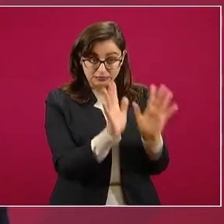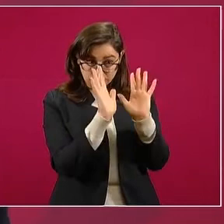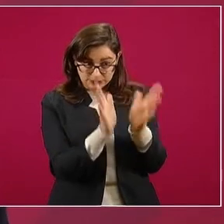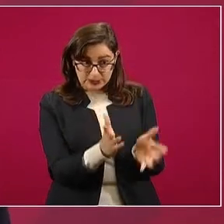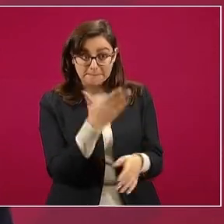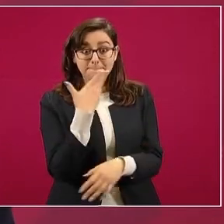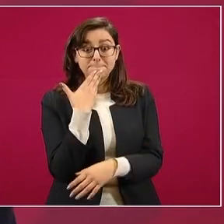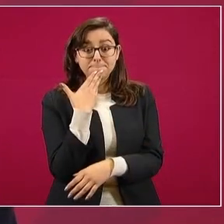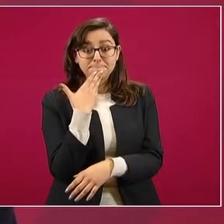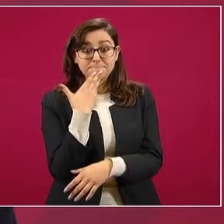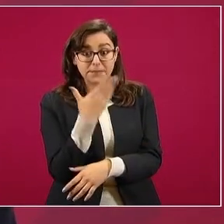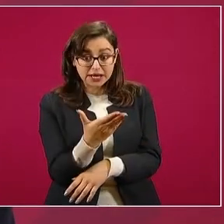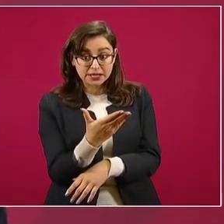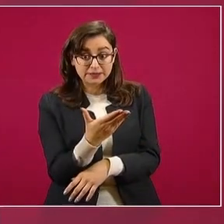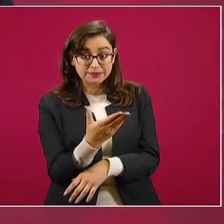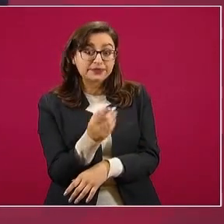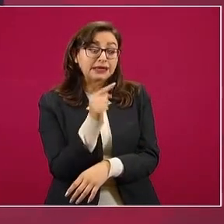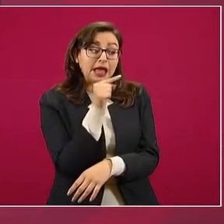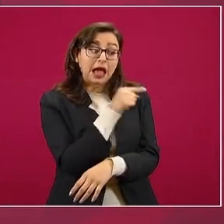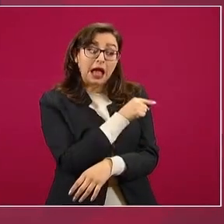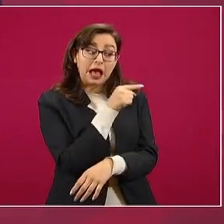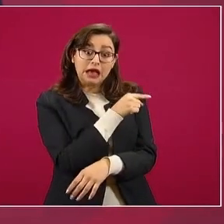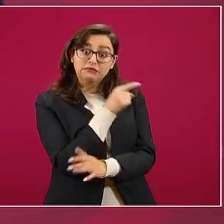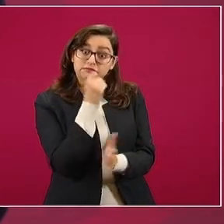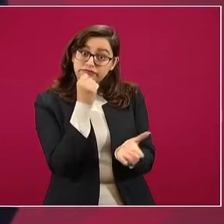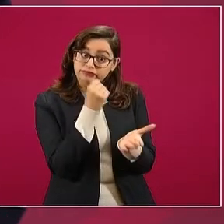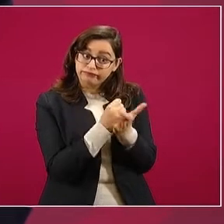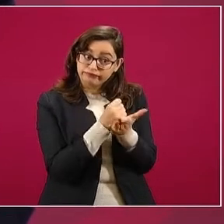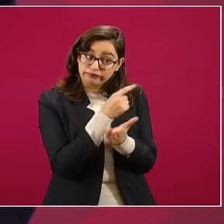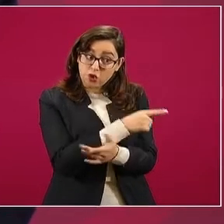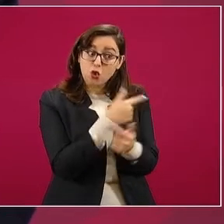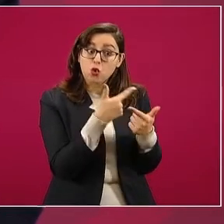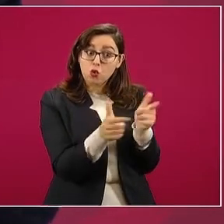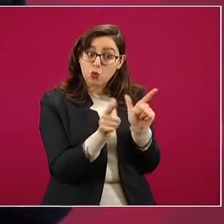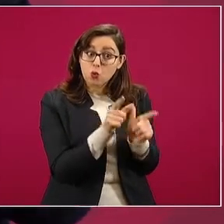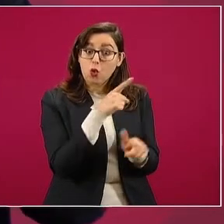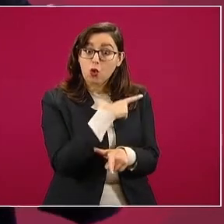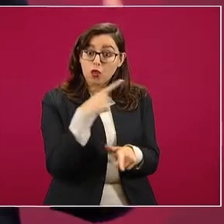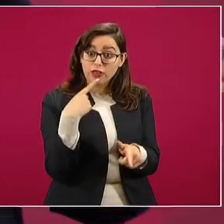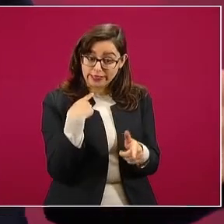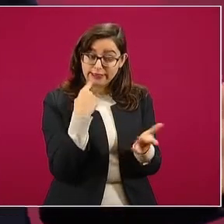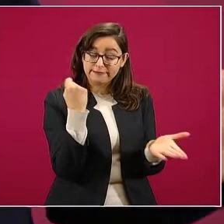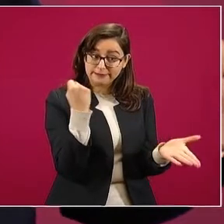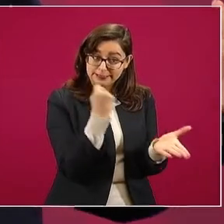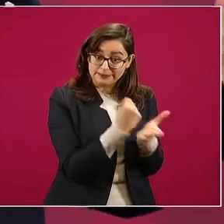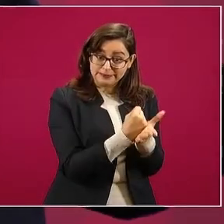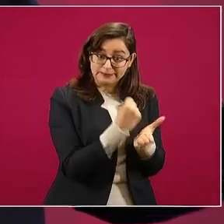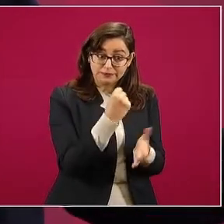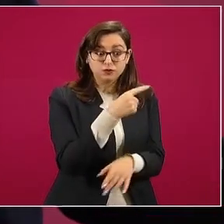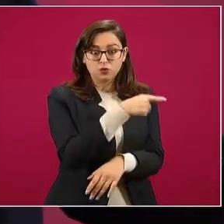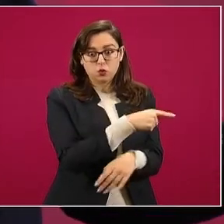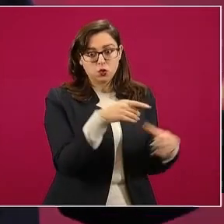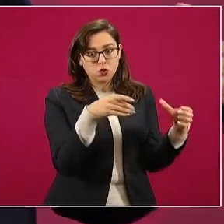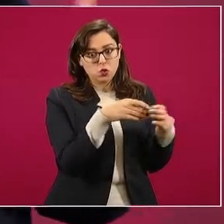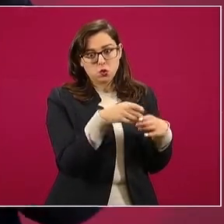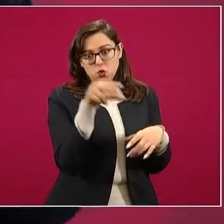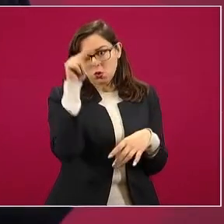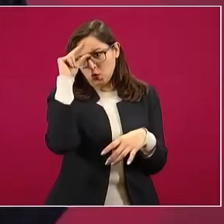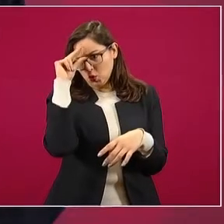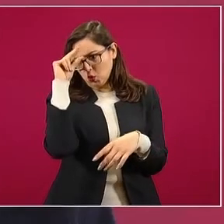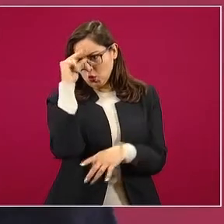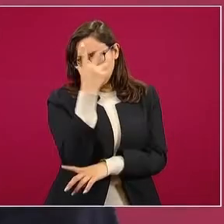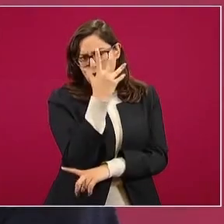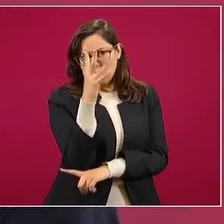por este grupo, me refiero a los estudiosos del medio ambiente,